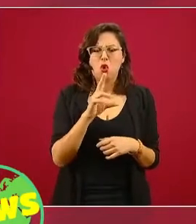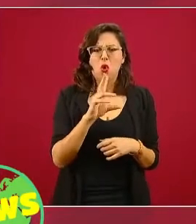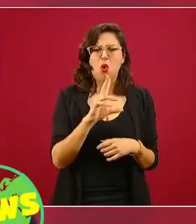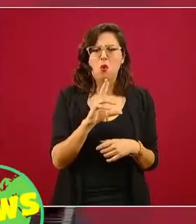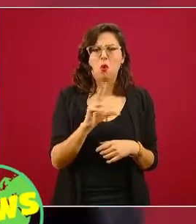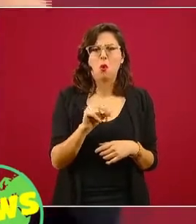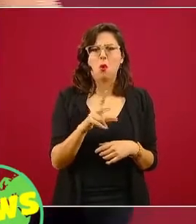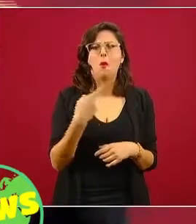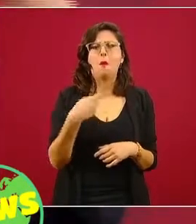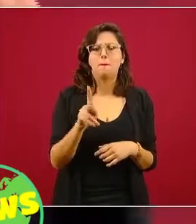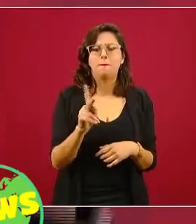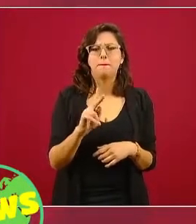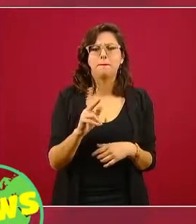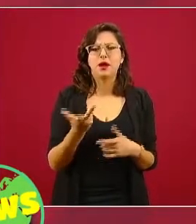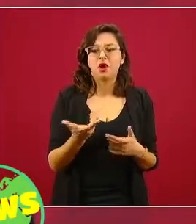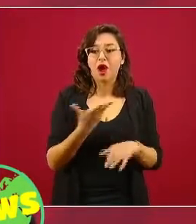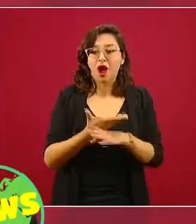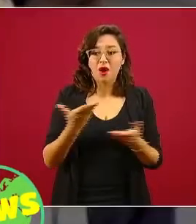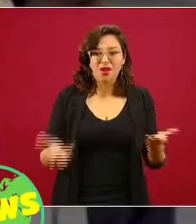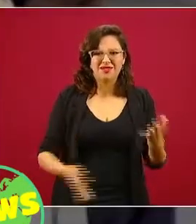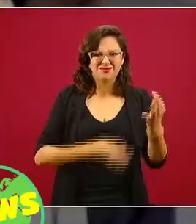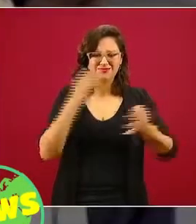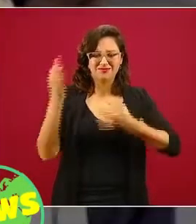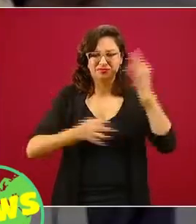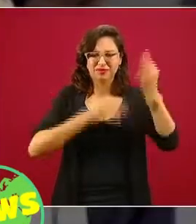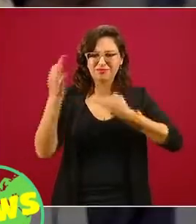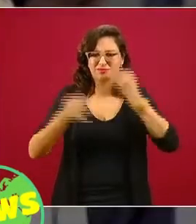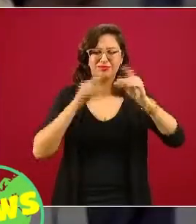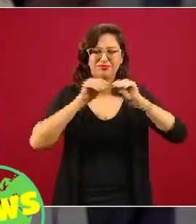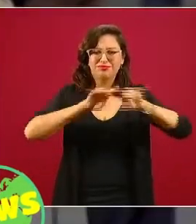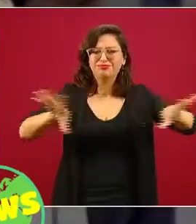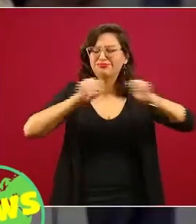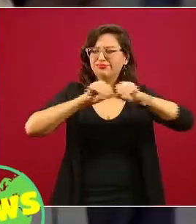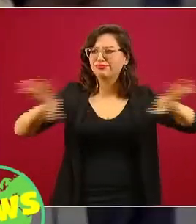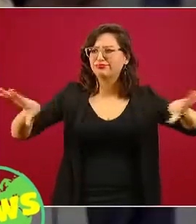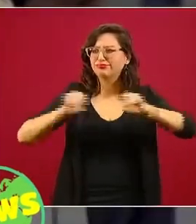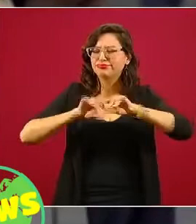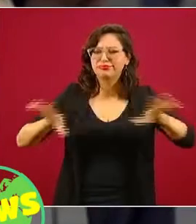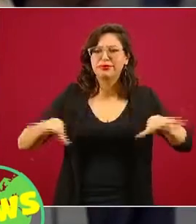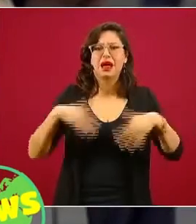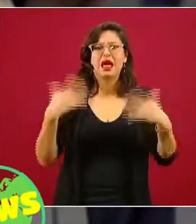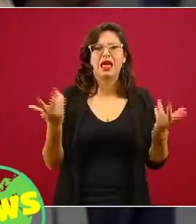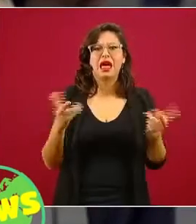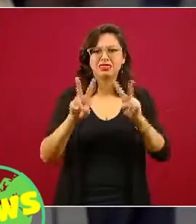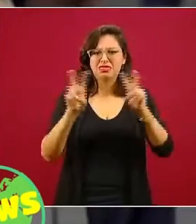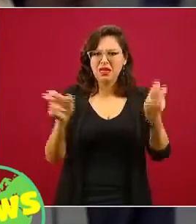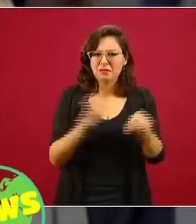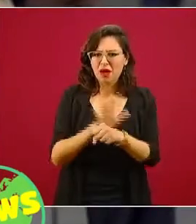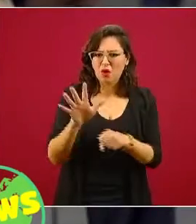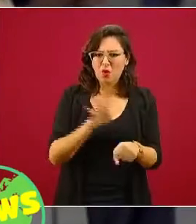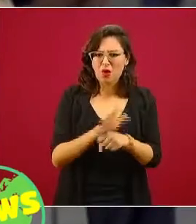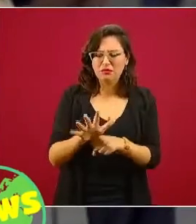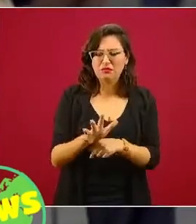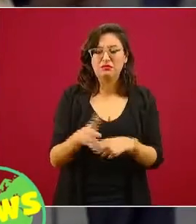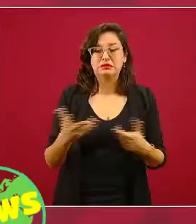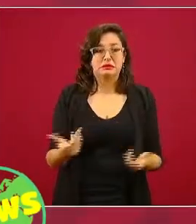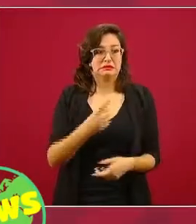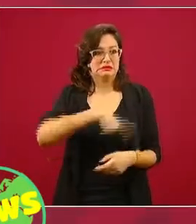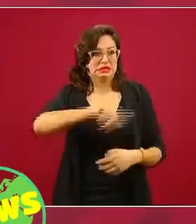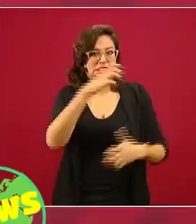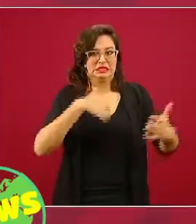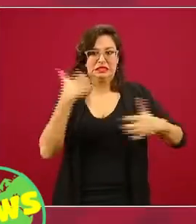viendo, estas olas de desinformación, el tema era una exaltación porque yo había dicho